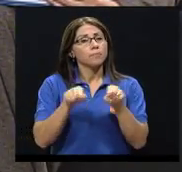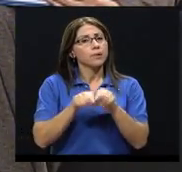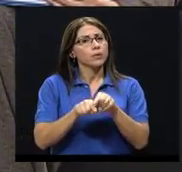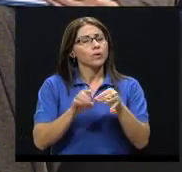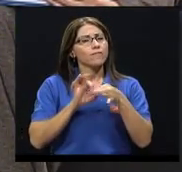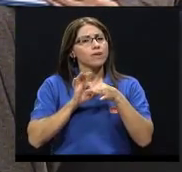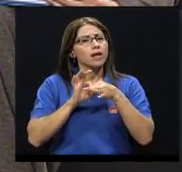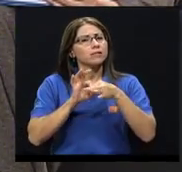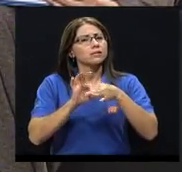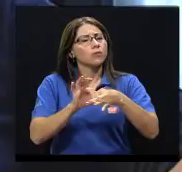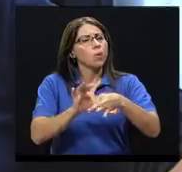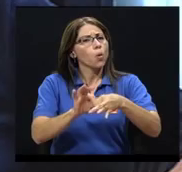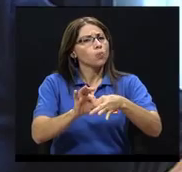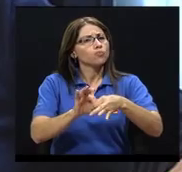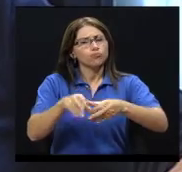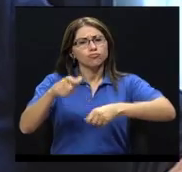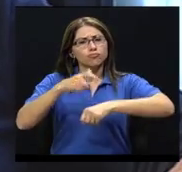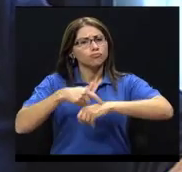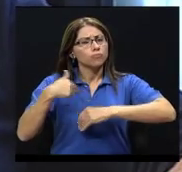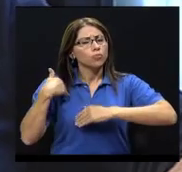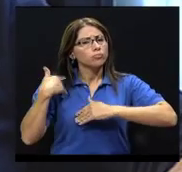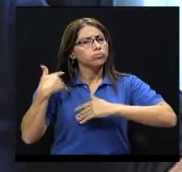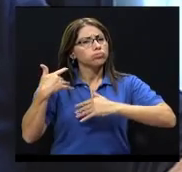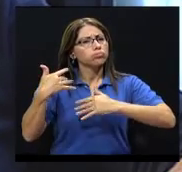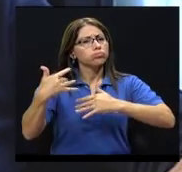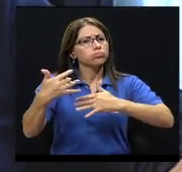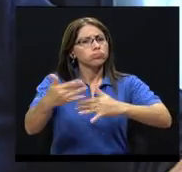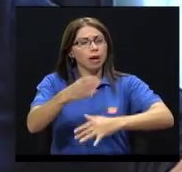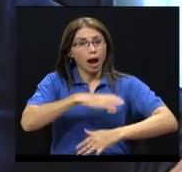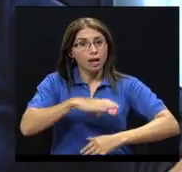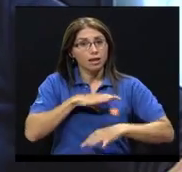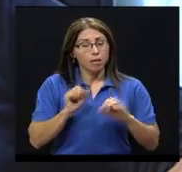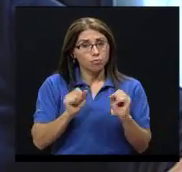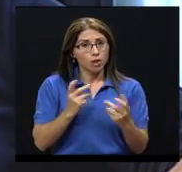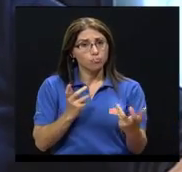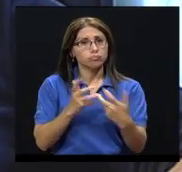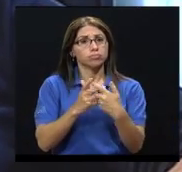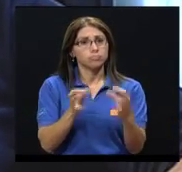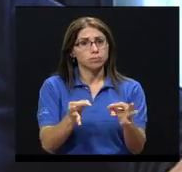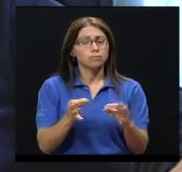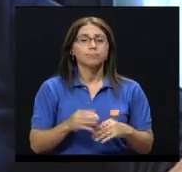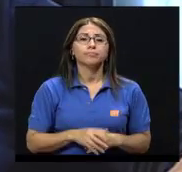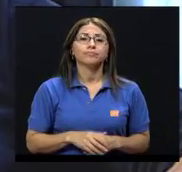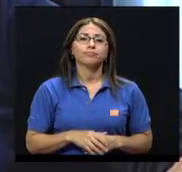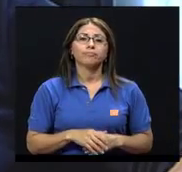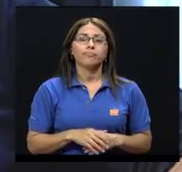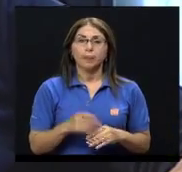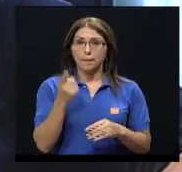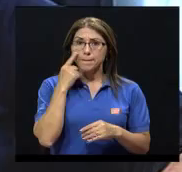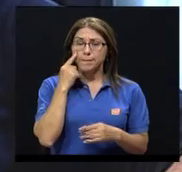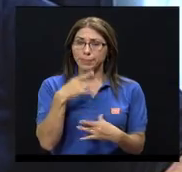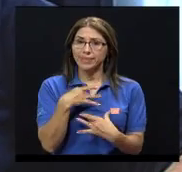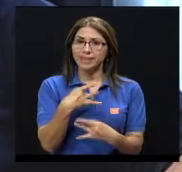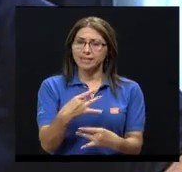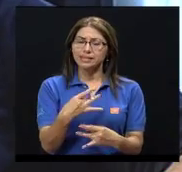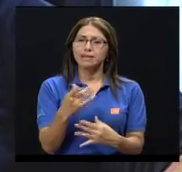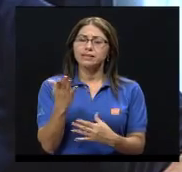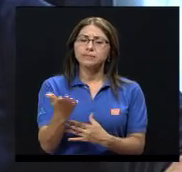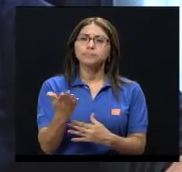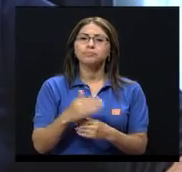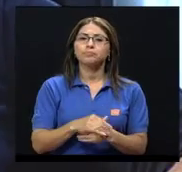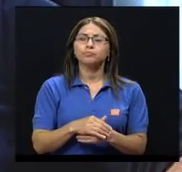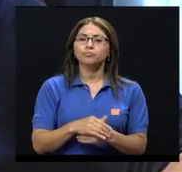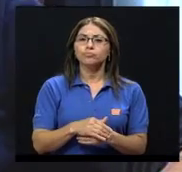en el tiempo? O la calidad con el tiempo, por así decirlo. Bueno, lo que pasa, es interesante su